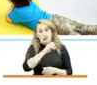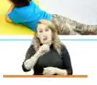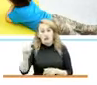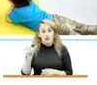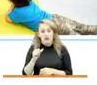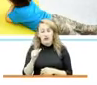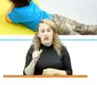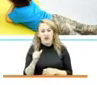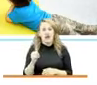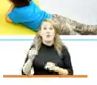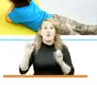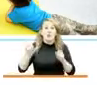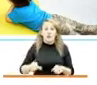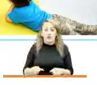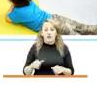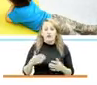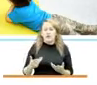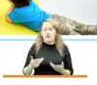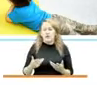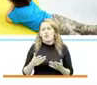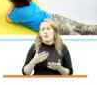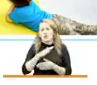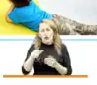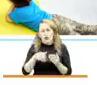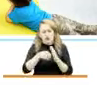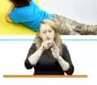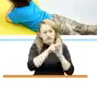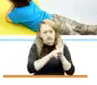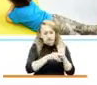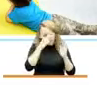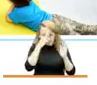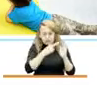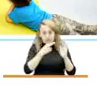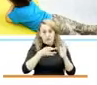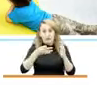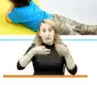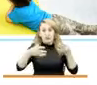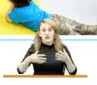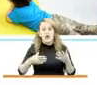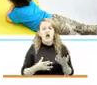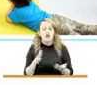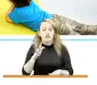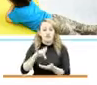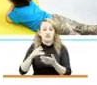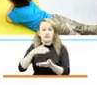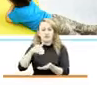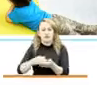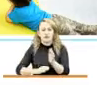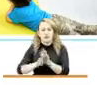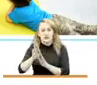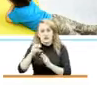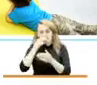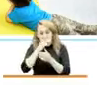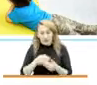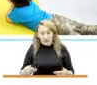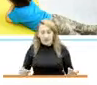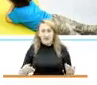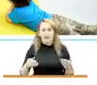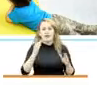momento con todos los esquemas de bioseguridad retornar a esos centros de desarrollo infantil, a los hogares comunitarios,